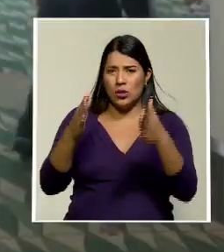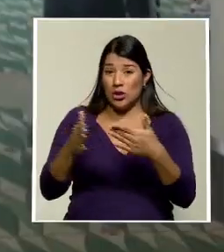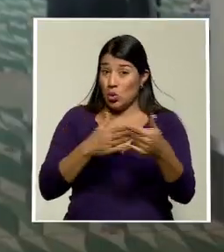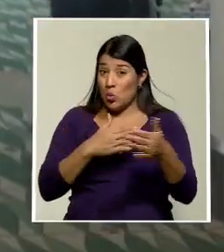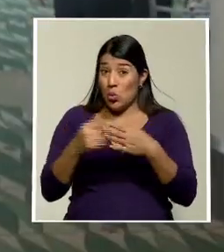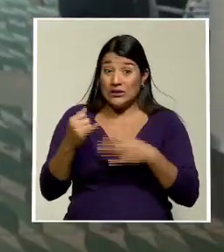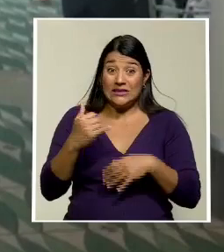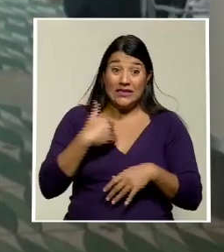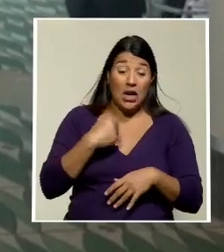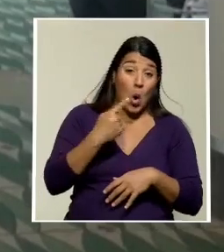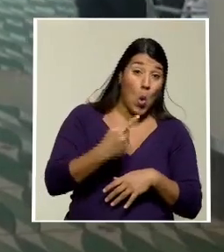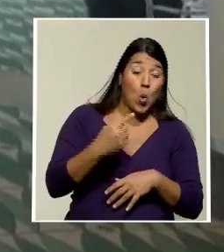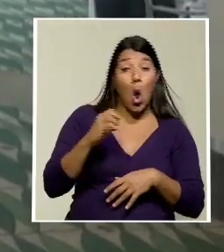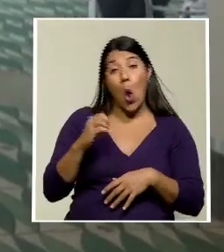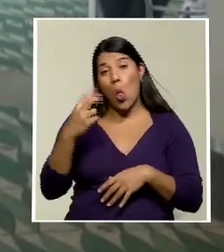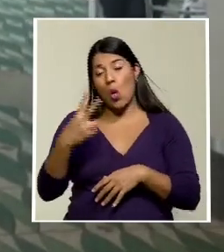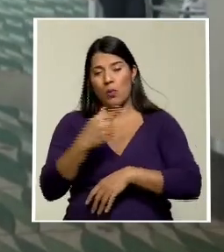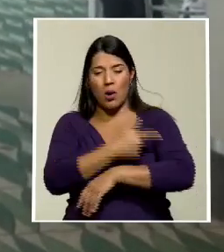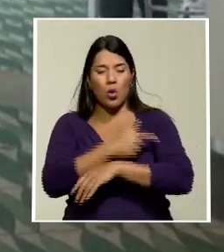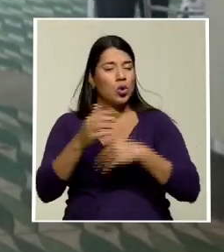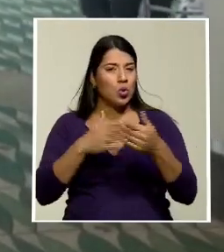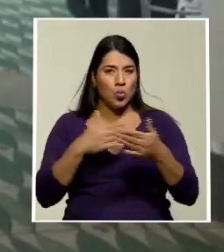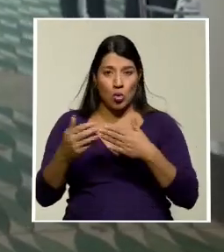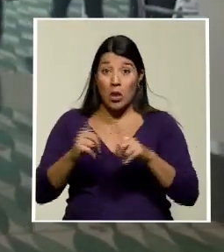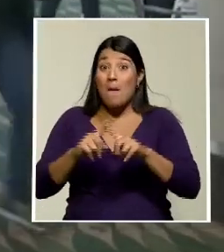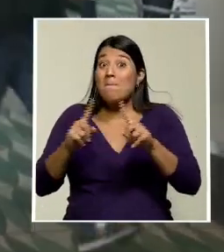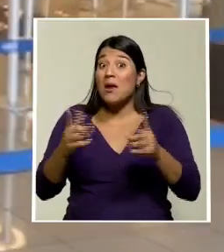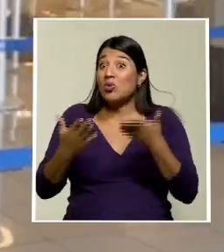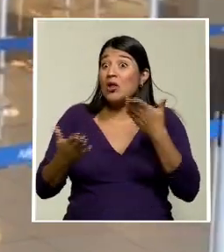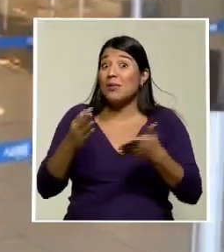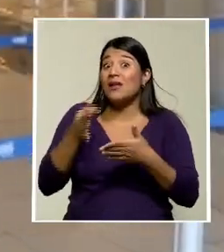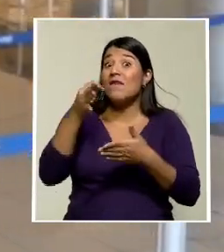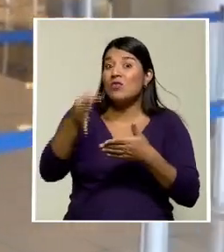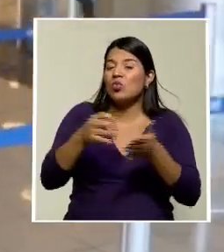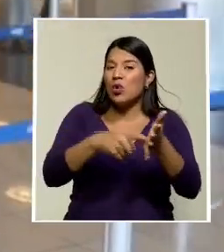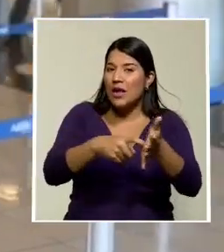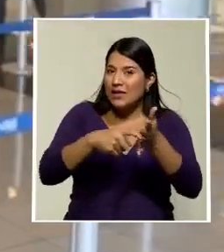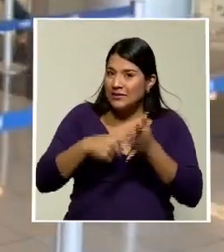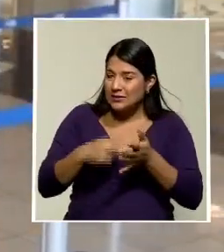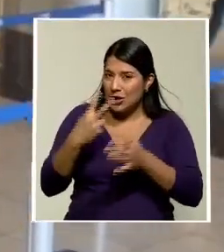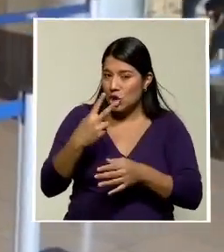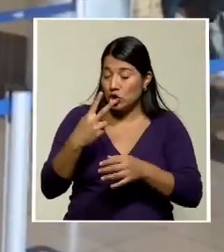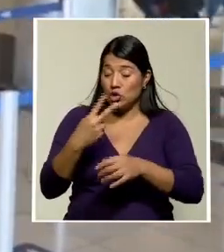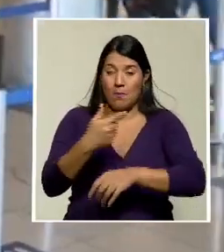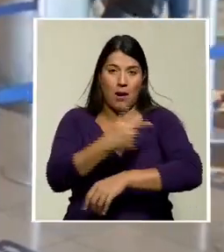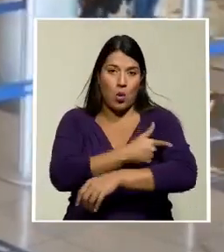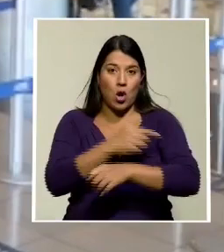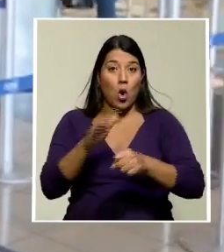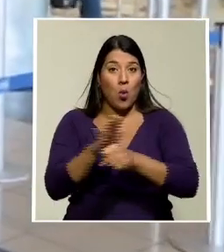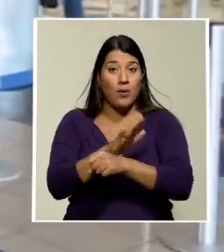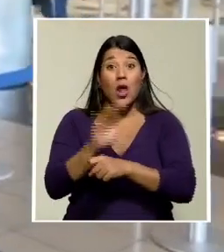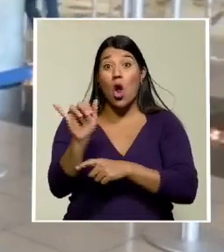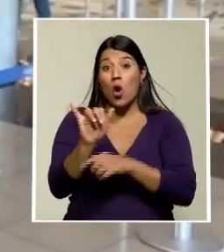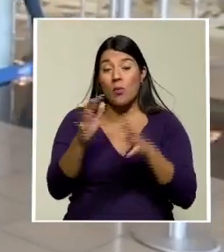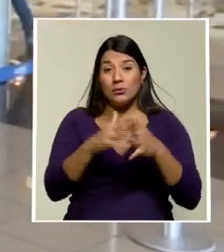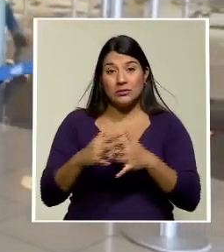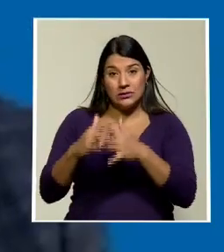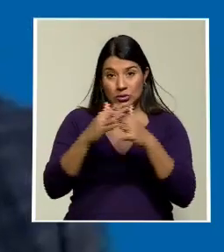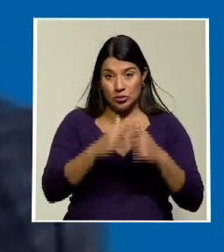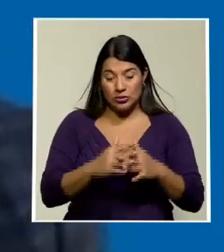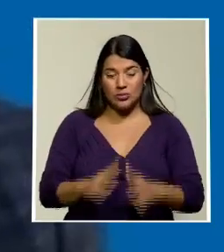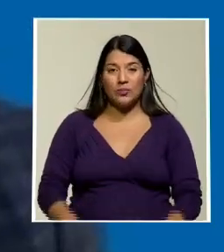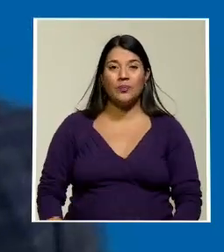vacunados o no. Pero el gobierno no descarta la opción más adelante de exigir el esquema de vacunación completo tal cual lo hace Estados Unidos.